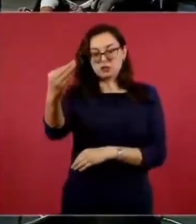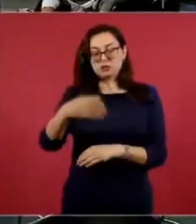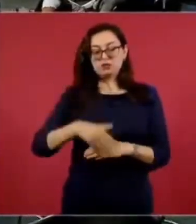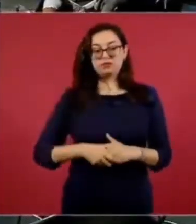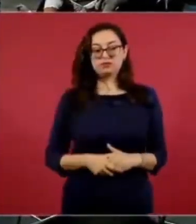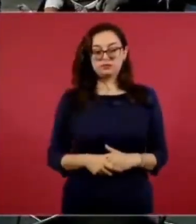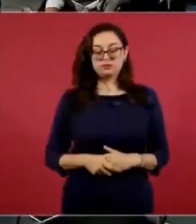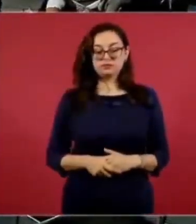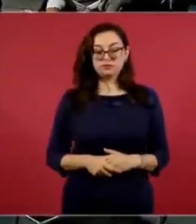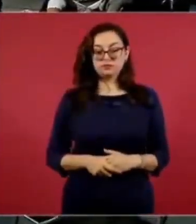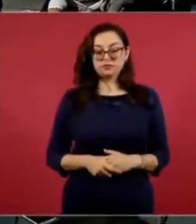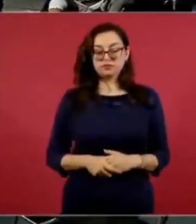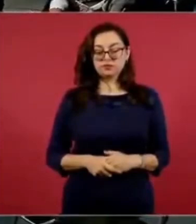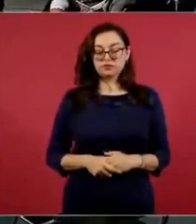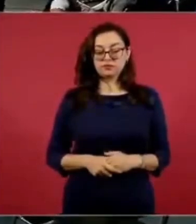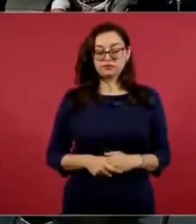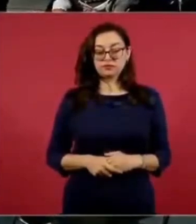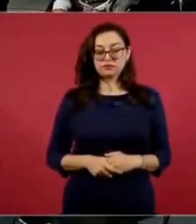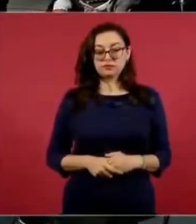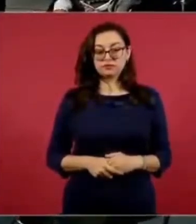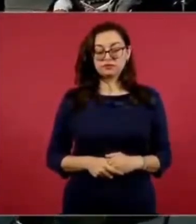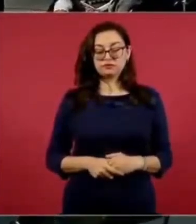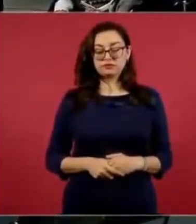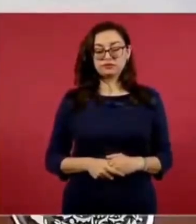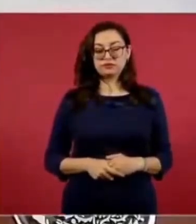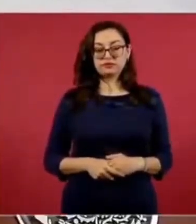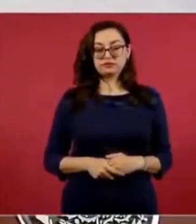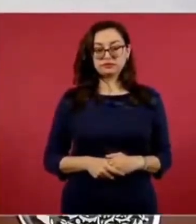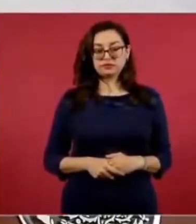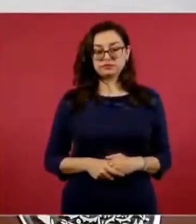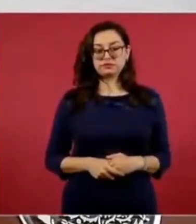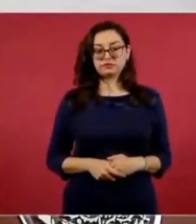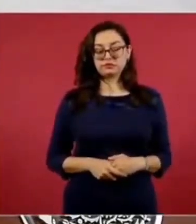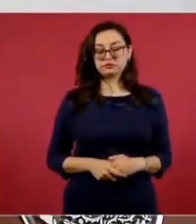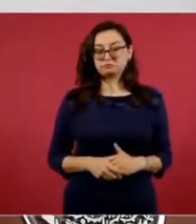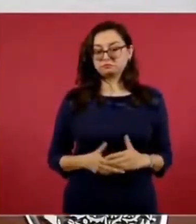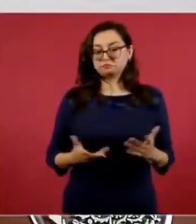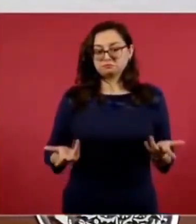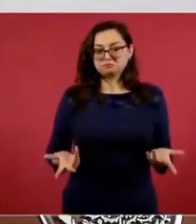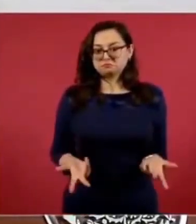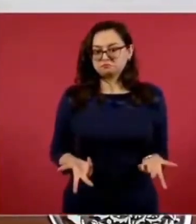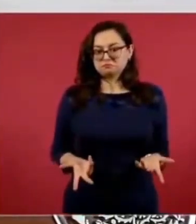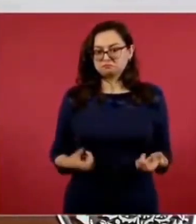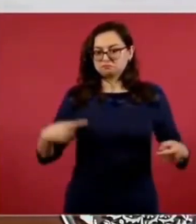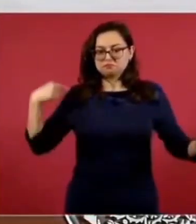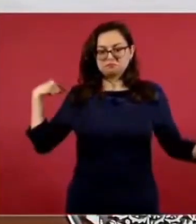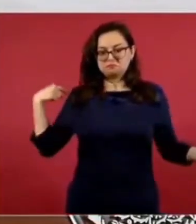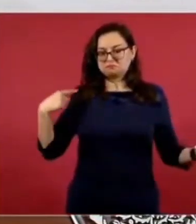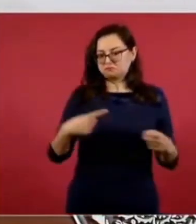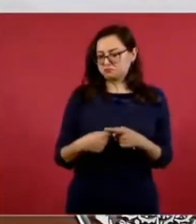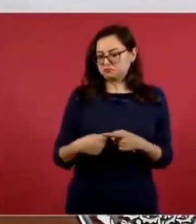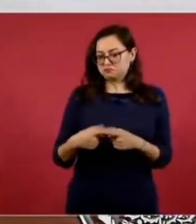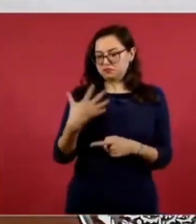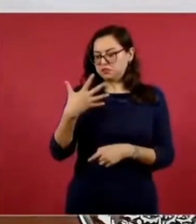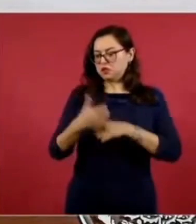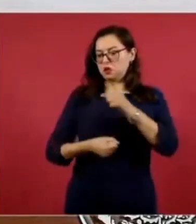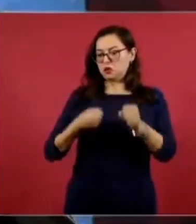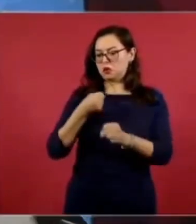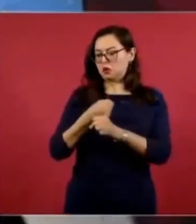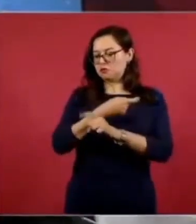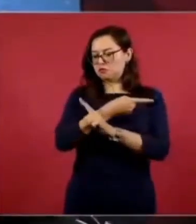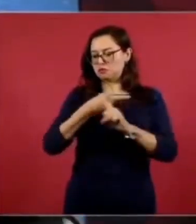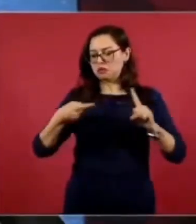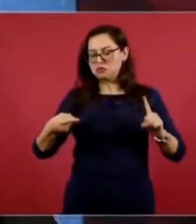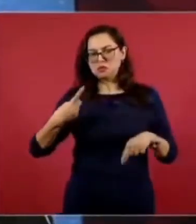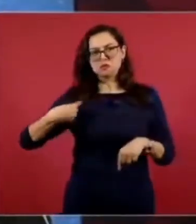Con nosotros no hubo fractura, no hubo ruptura, nada